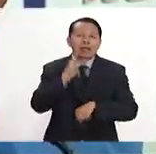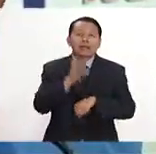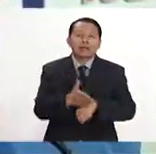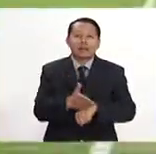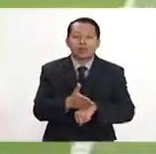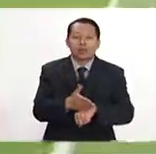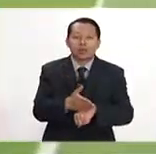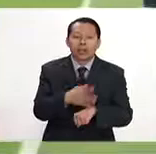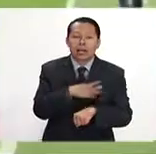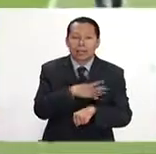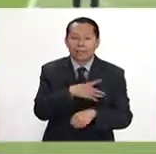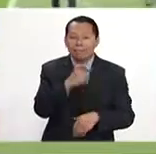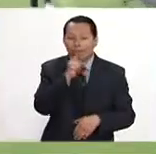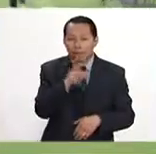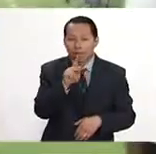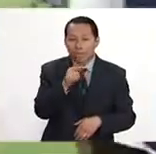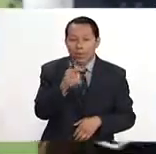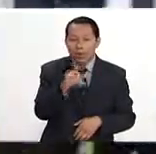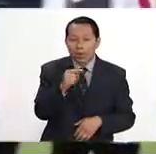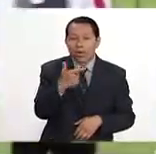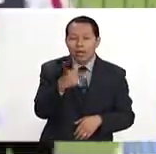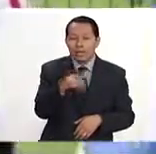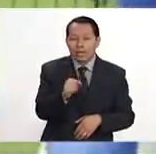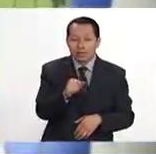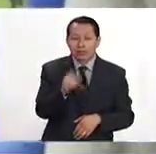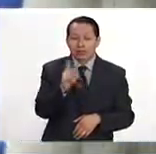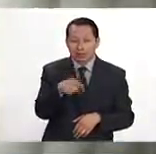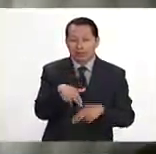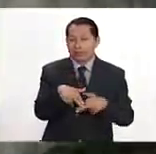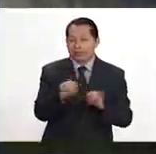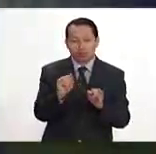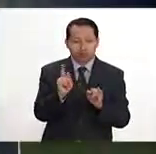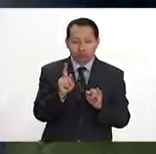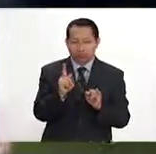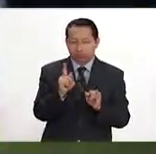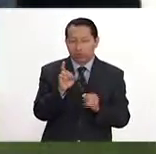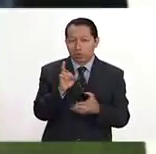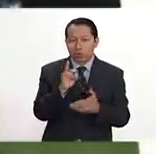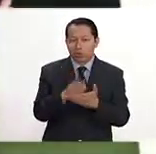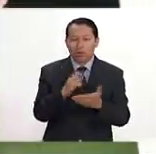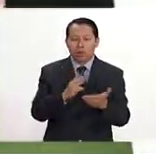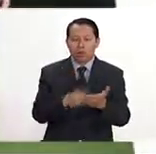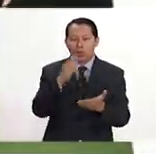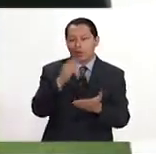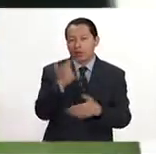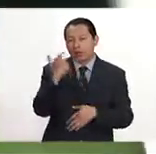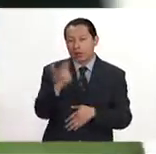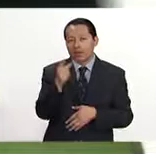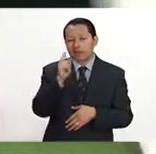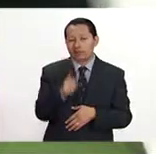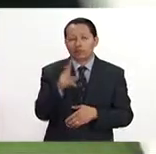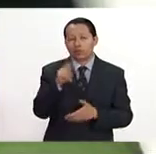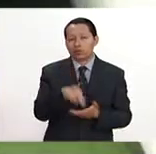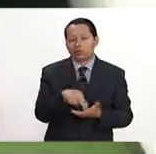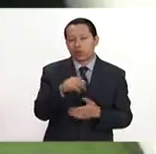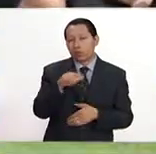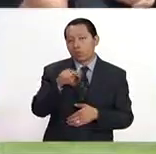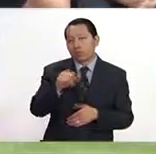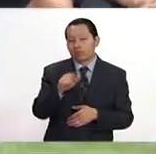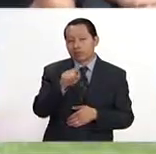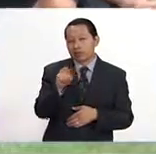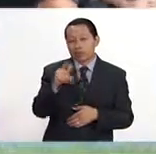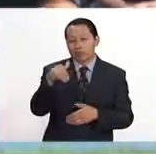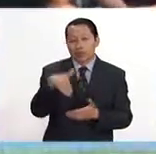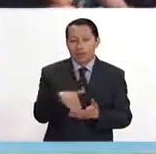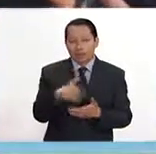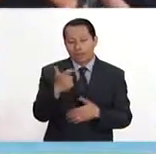impone la disciplinaria Paco Gémez. No lo suspende ningún partido, solamente es una multa económica de 2 mil humas, unos 150